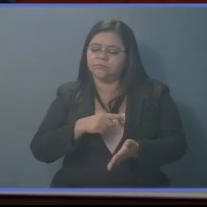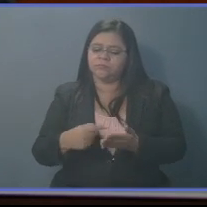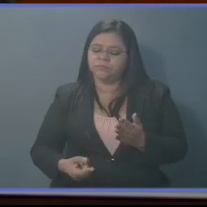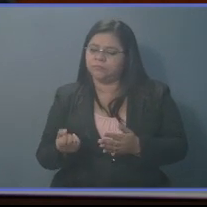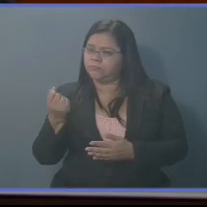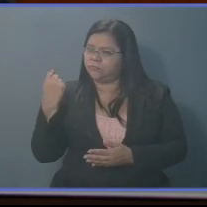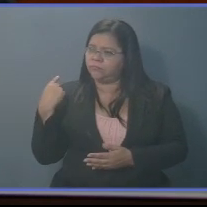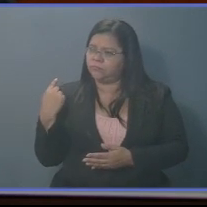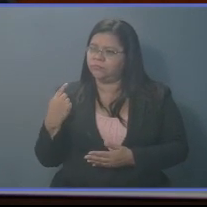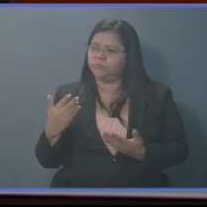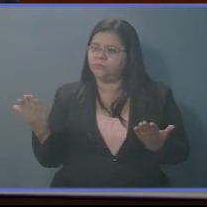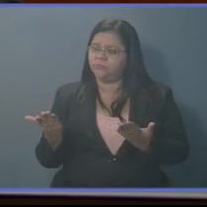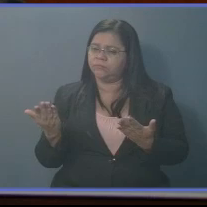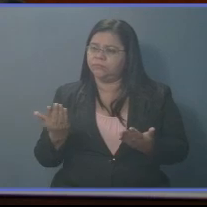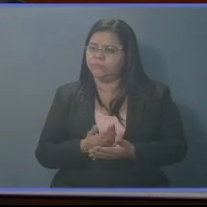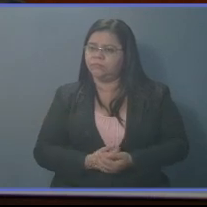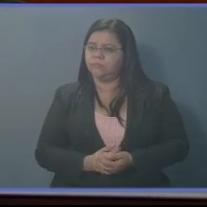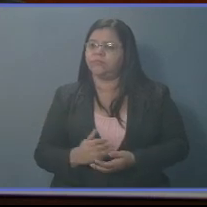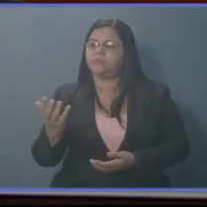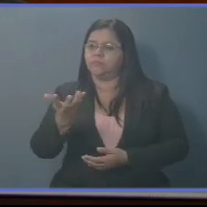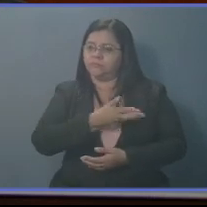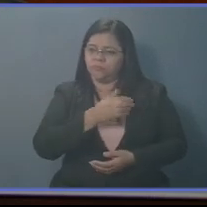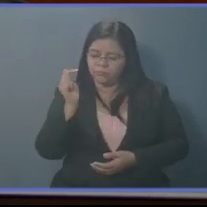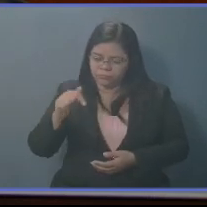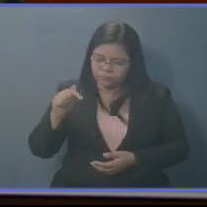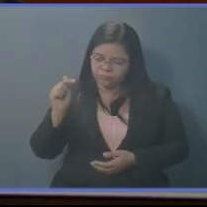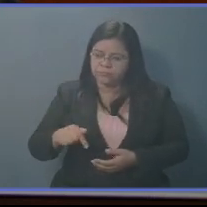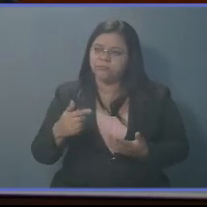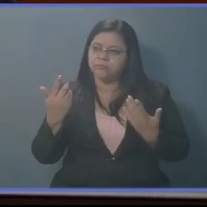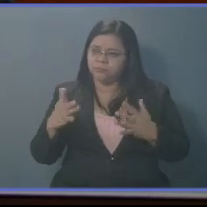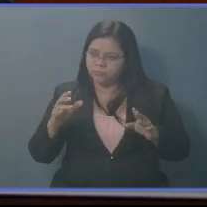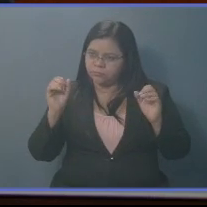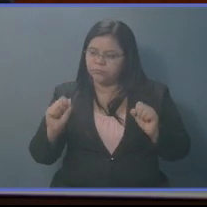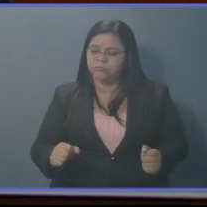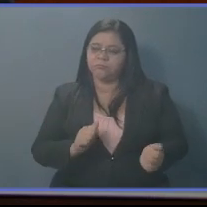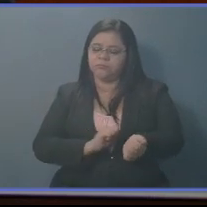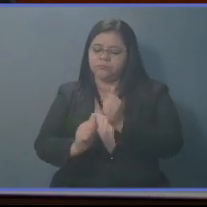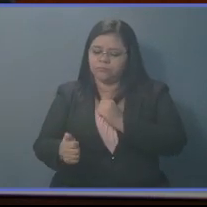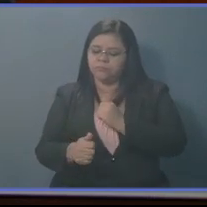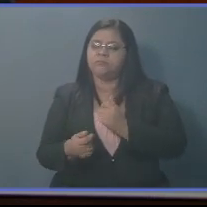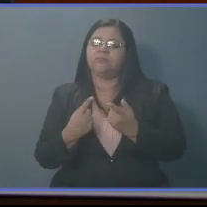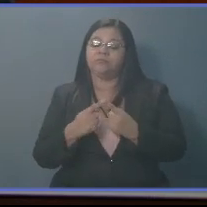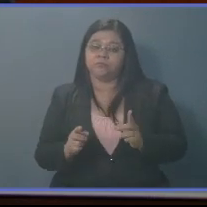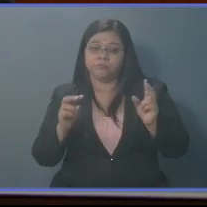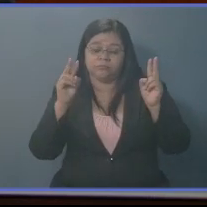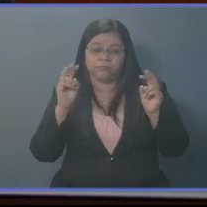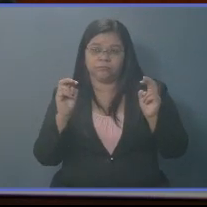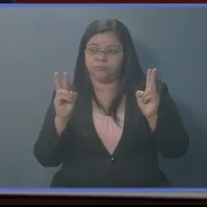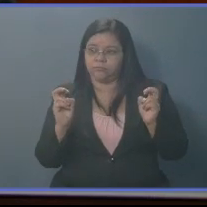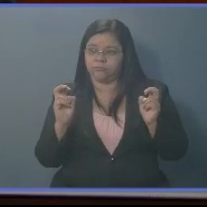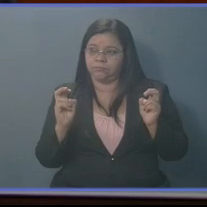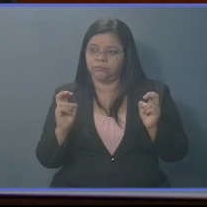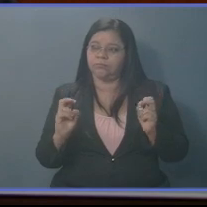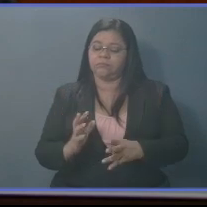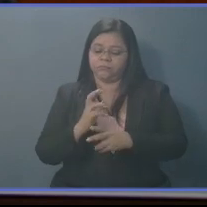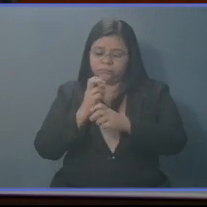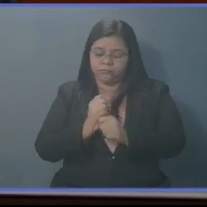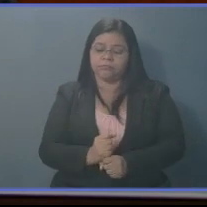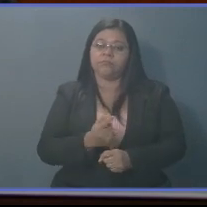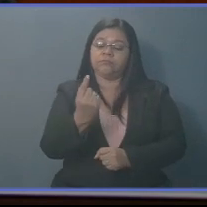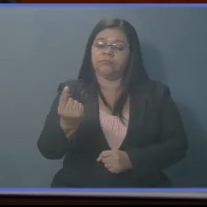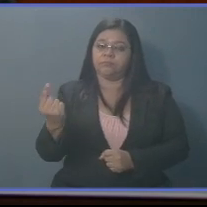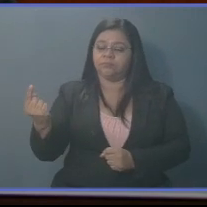recientemente? Y que nosotros aquí hemos tenido la fuerza para superarlos en lo que se refiere a la seguridad del